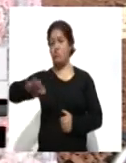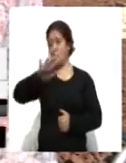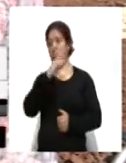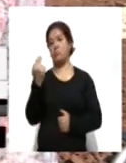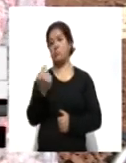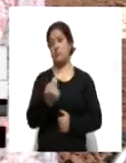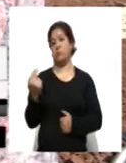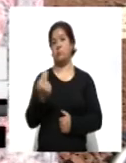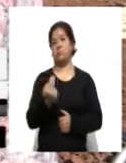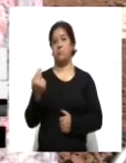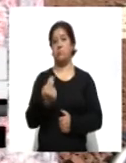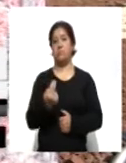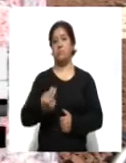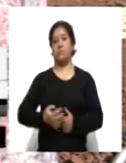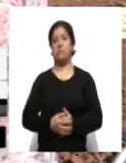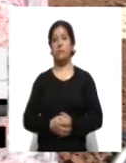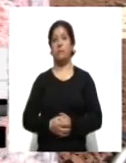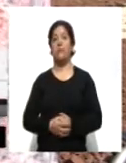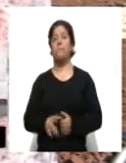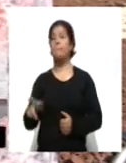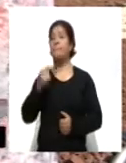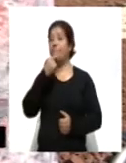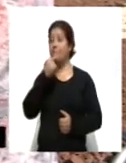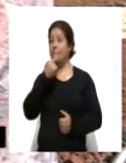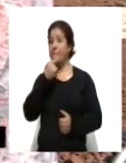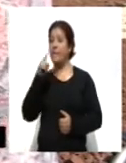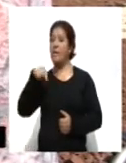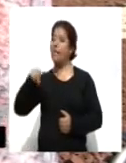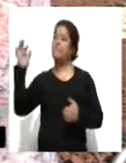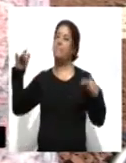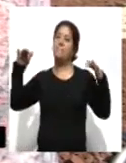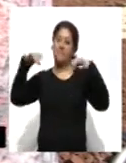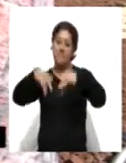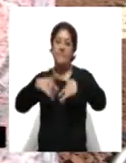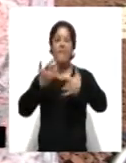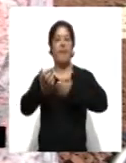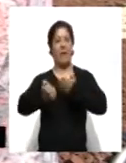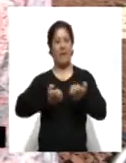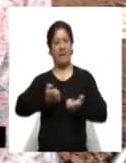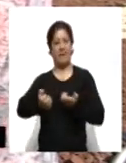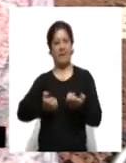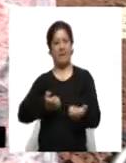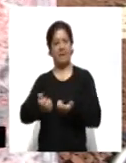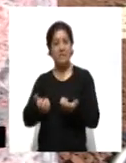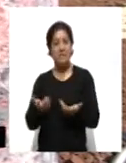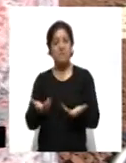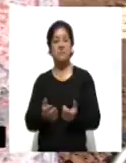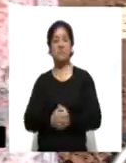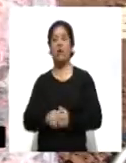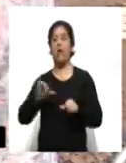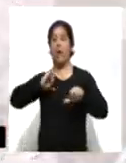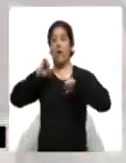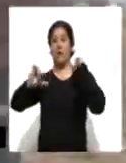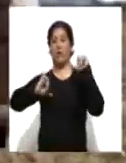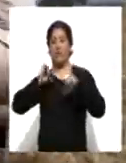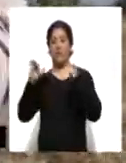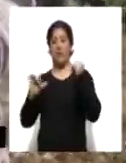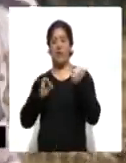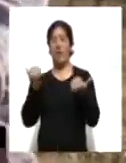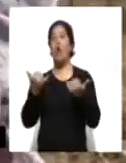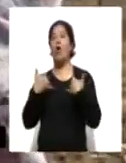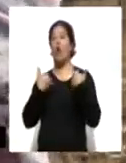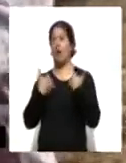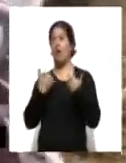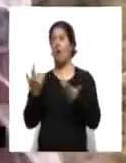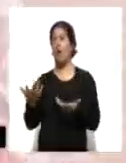para los niños que vengan a hacer este ejercicio, para los adolescentes. La